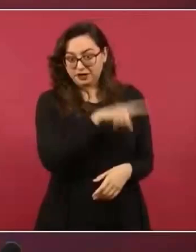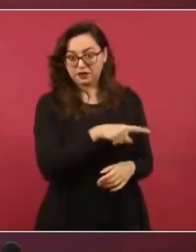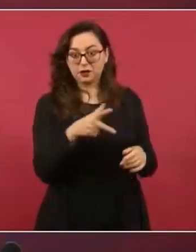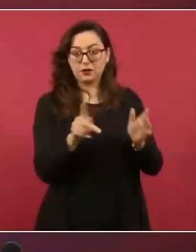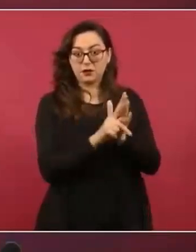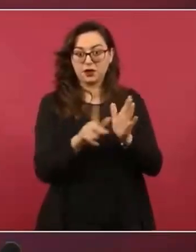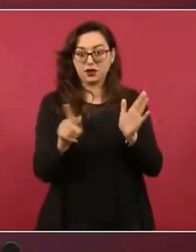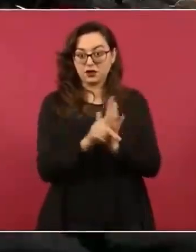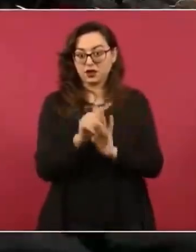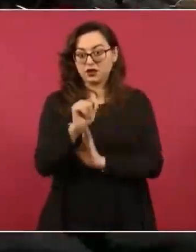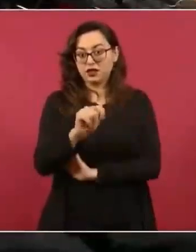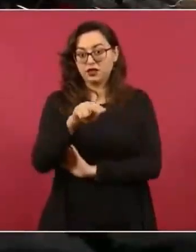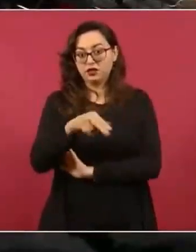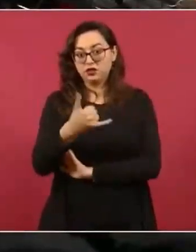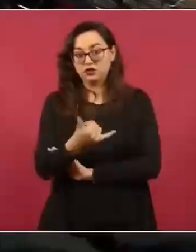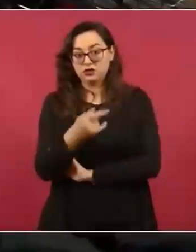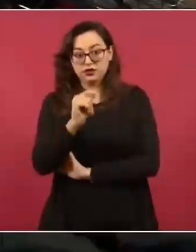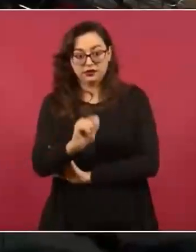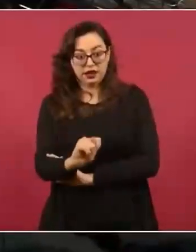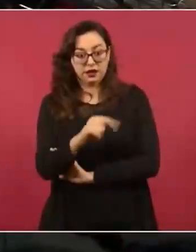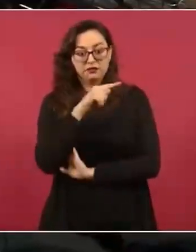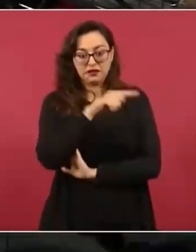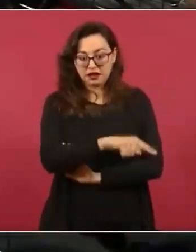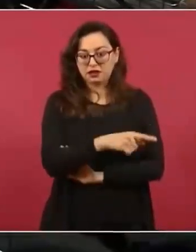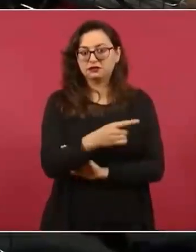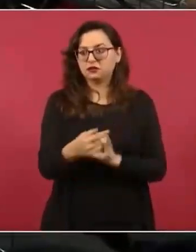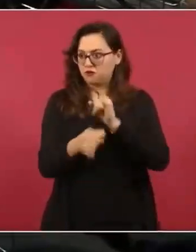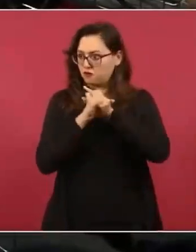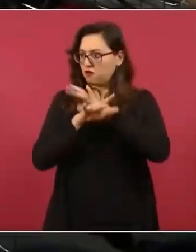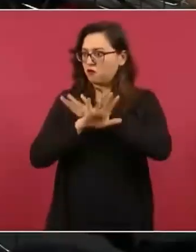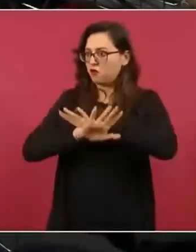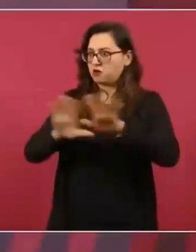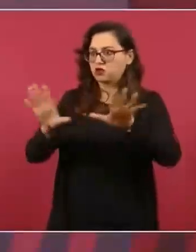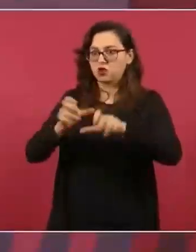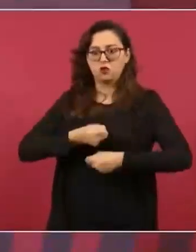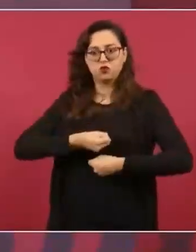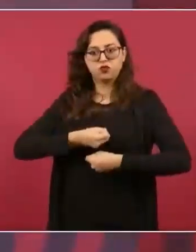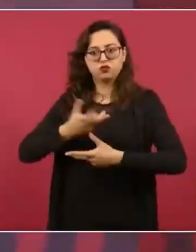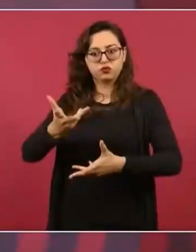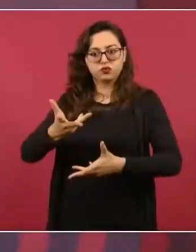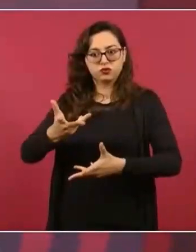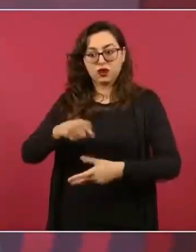no los enjuiciaron.